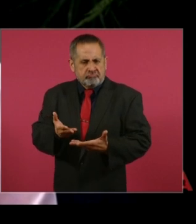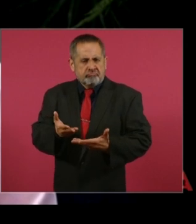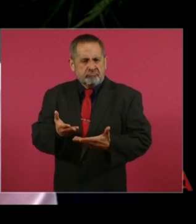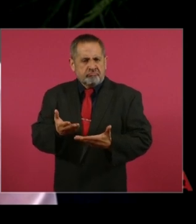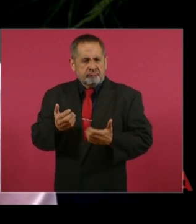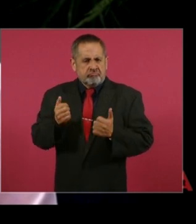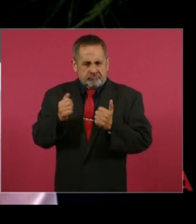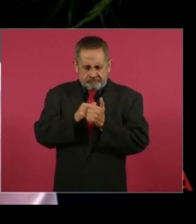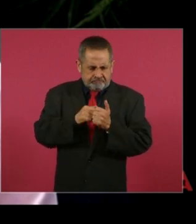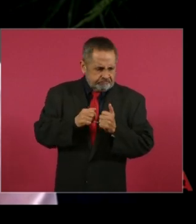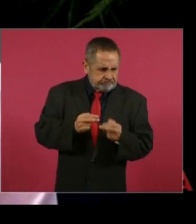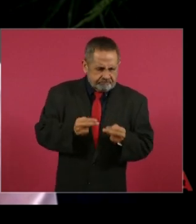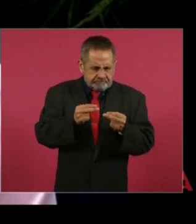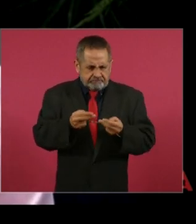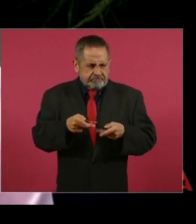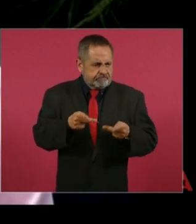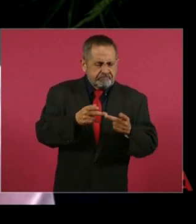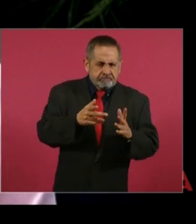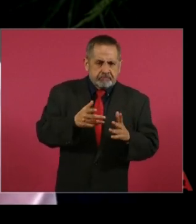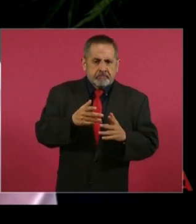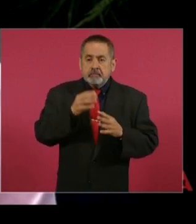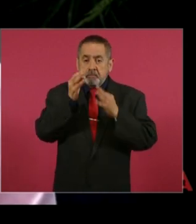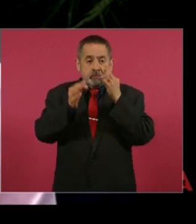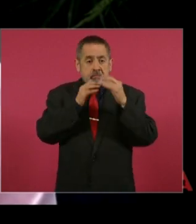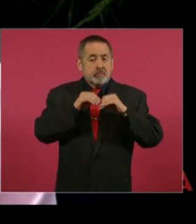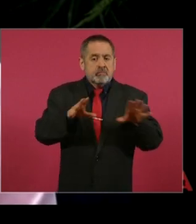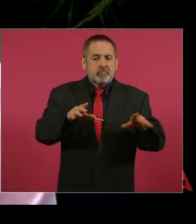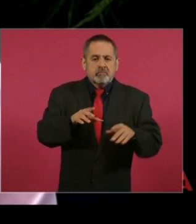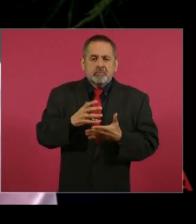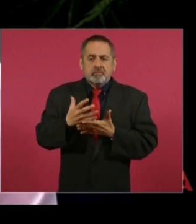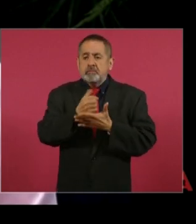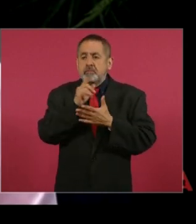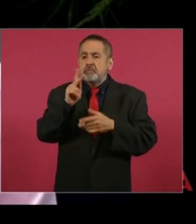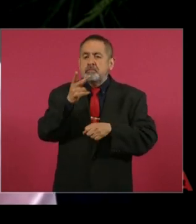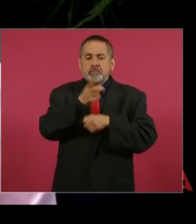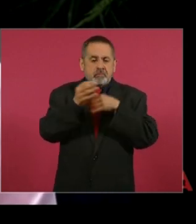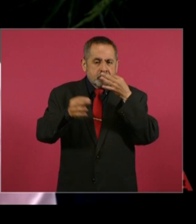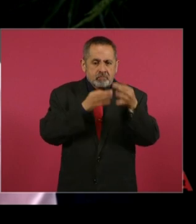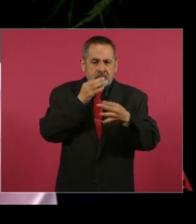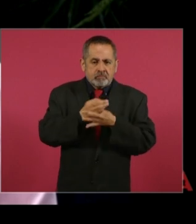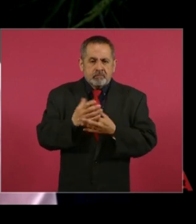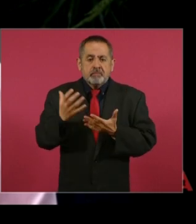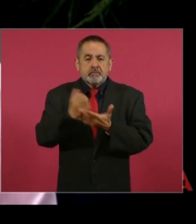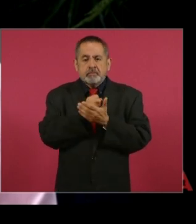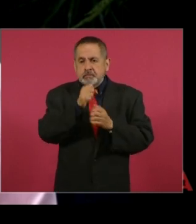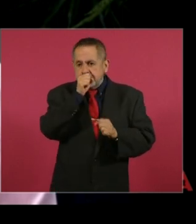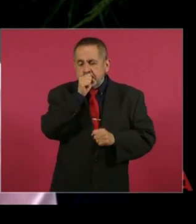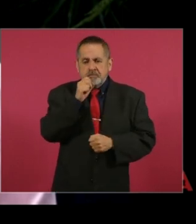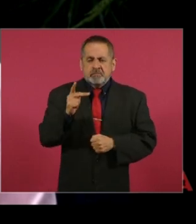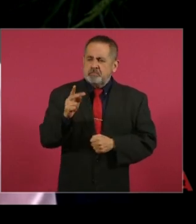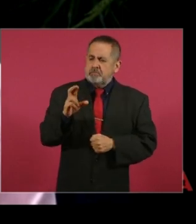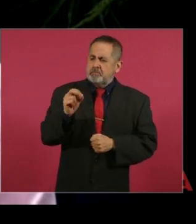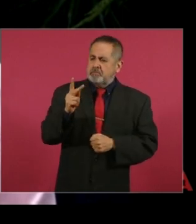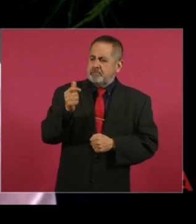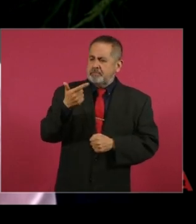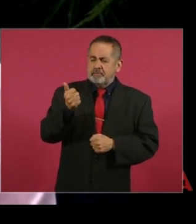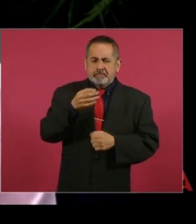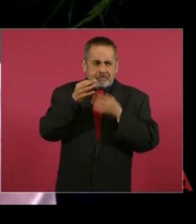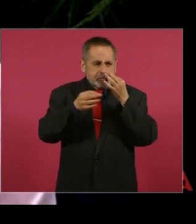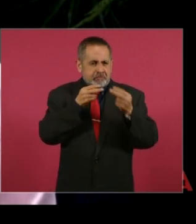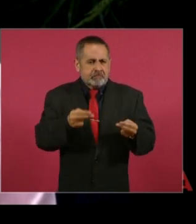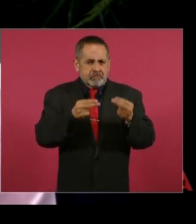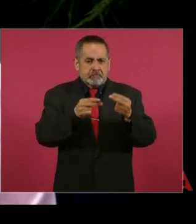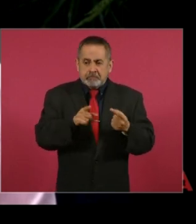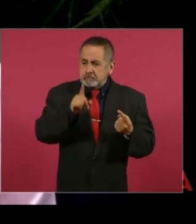mercadotecnia. Esta campaña no se gana con publicidad, se gana con propaganda. Y mientras más